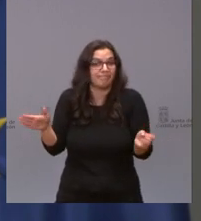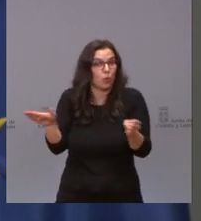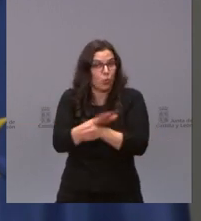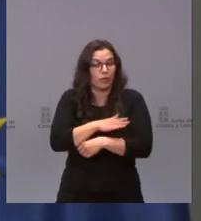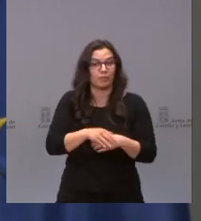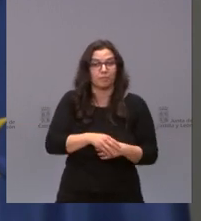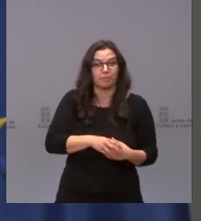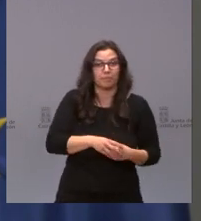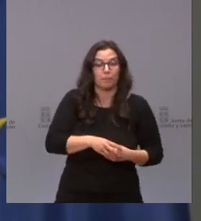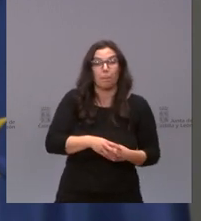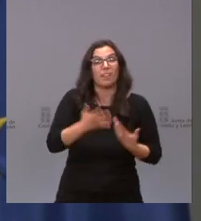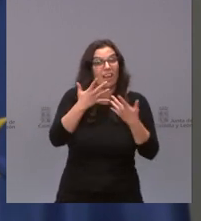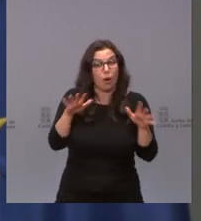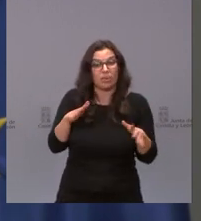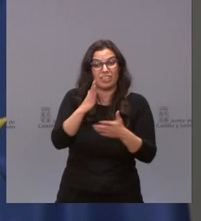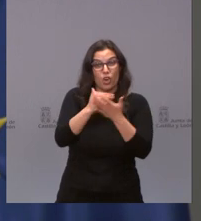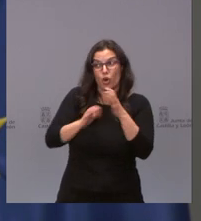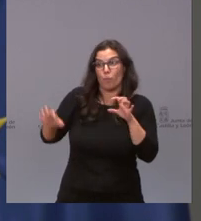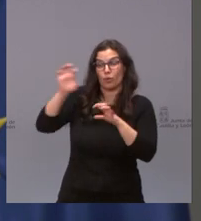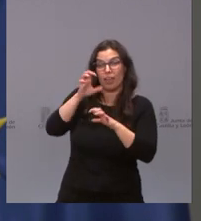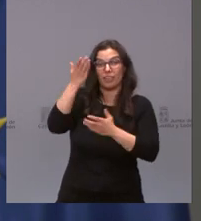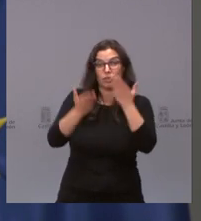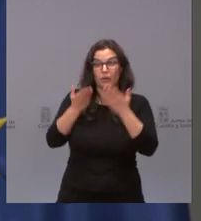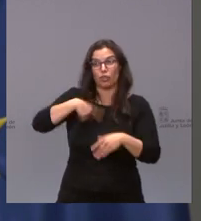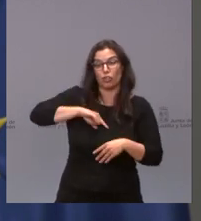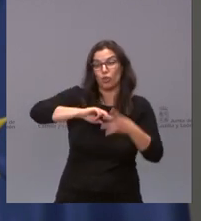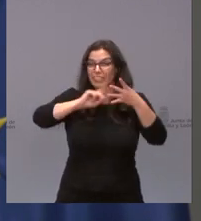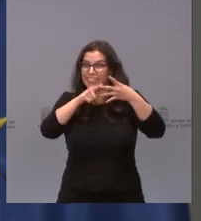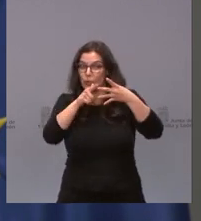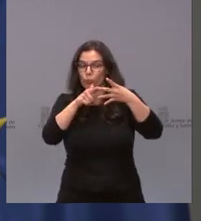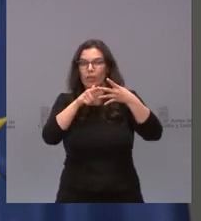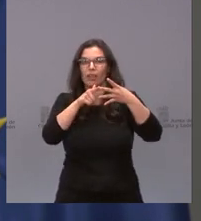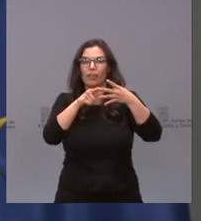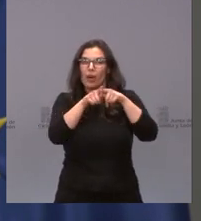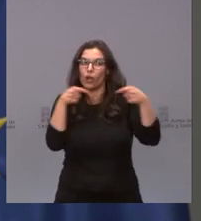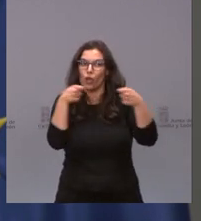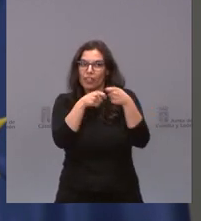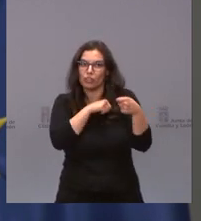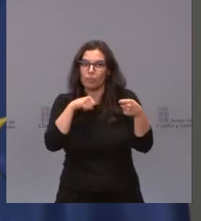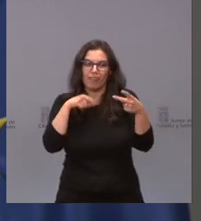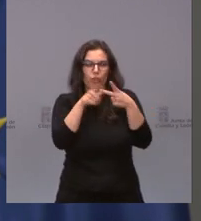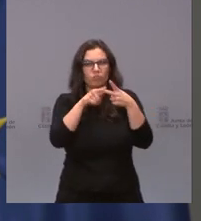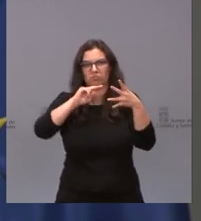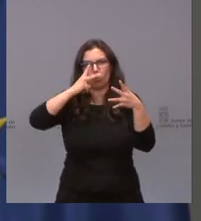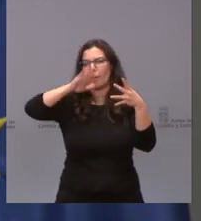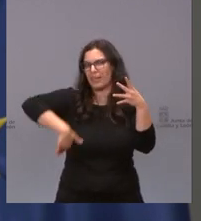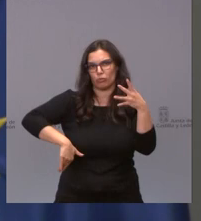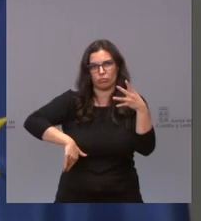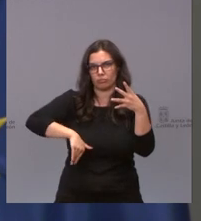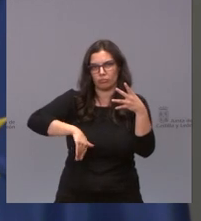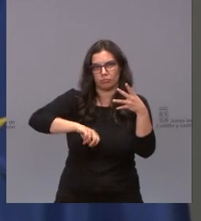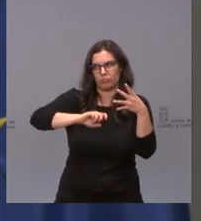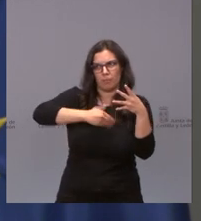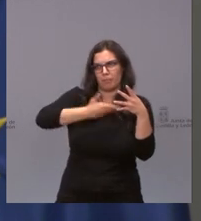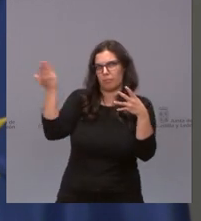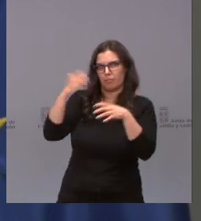siendo la comunidad autónoma que menor porcentaje perdón la segunda comunidad autónoma que menor porcentaje de conciertos con la privada tiene